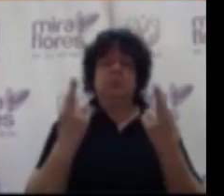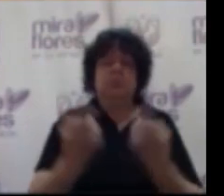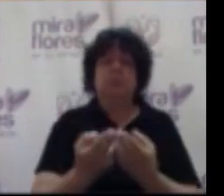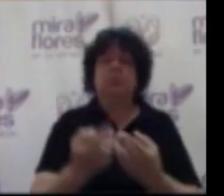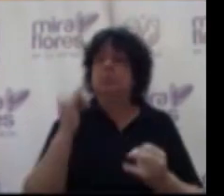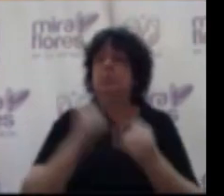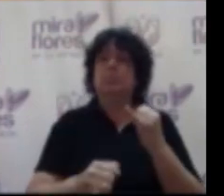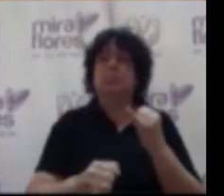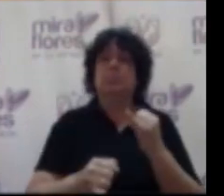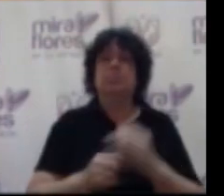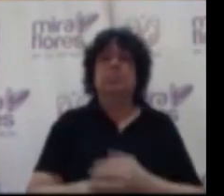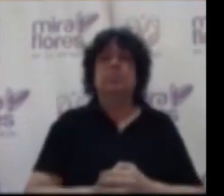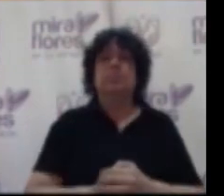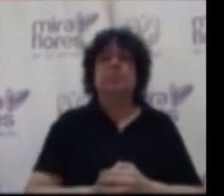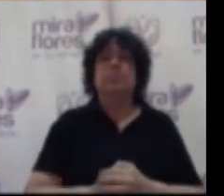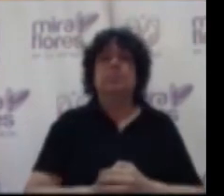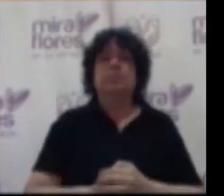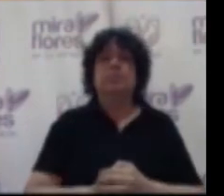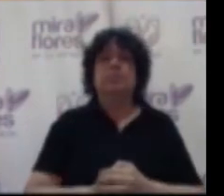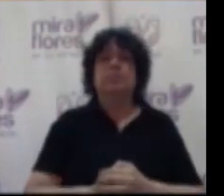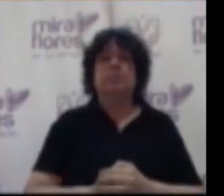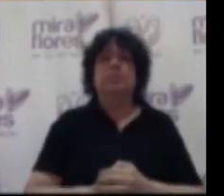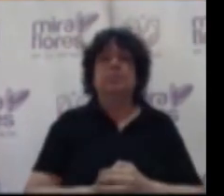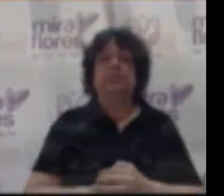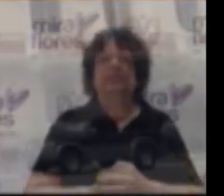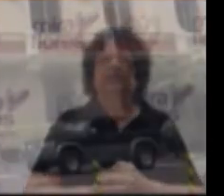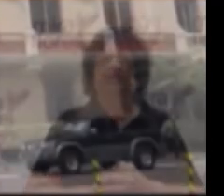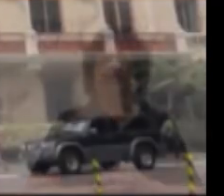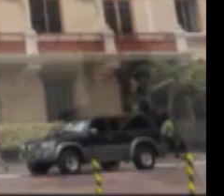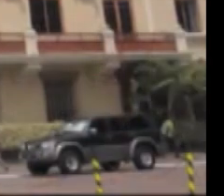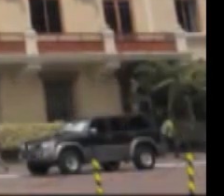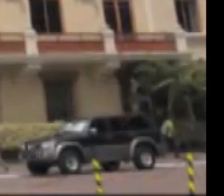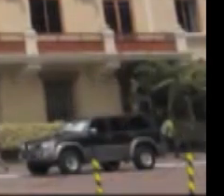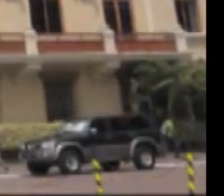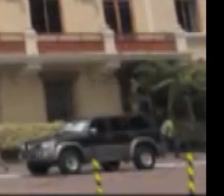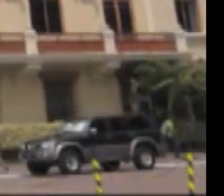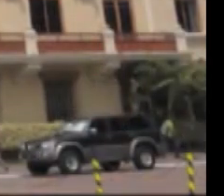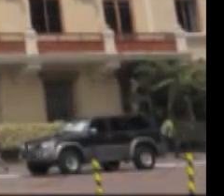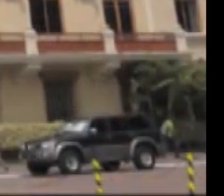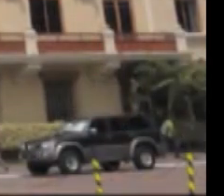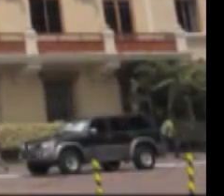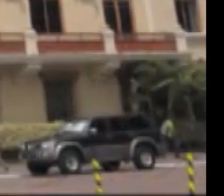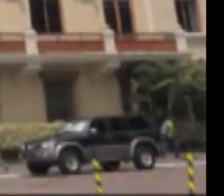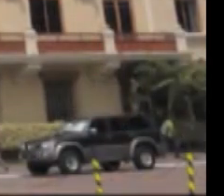levantar la sesión se levanta la sesión para no teniendo más autosuzardi así que si es no